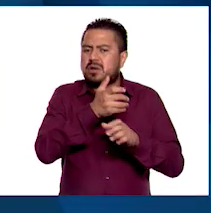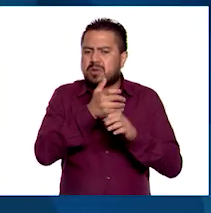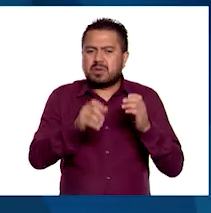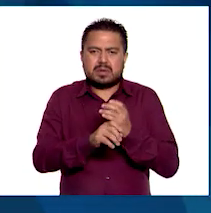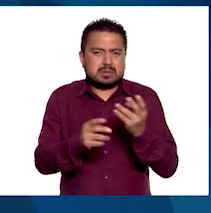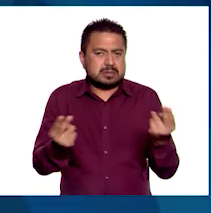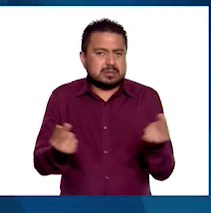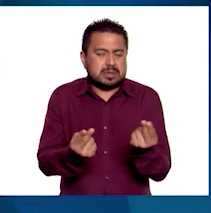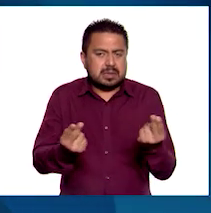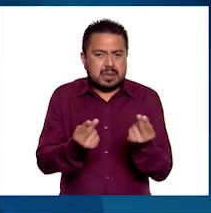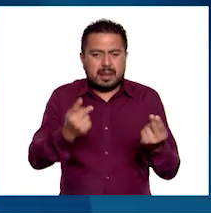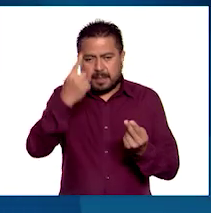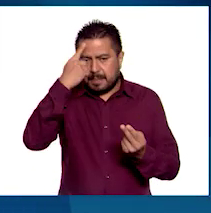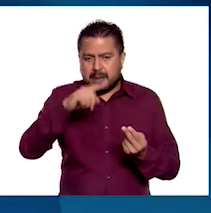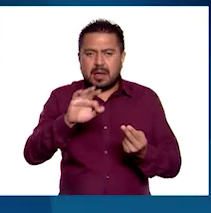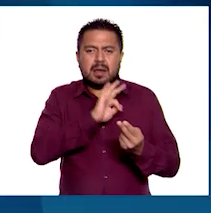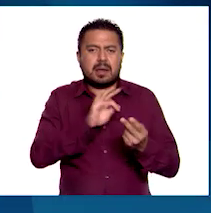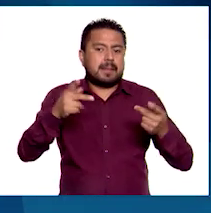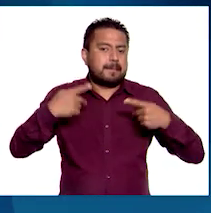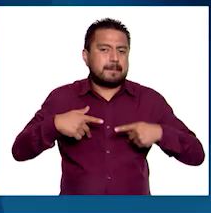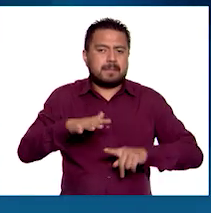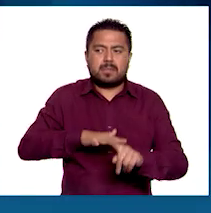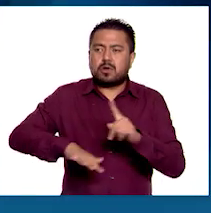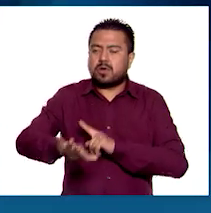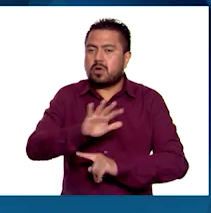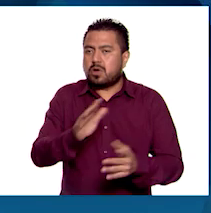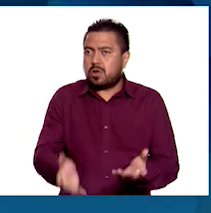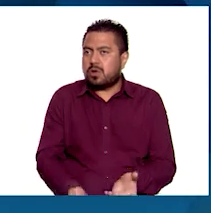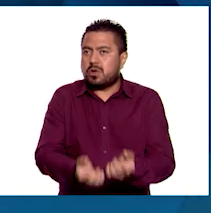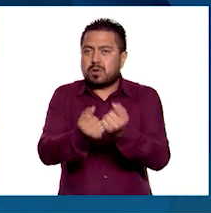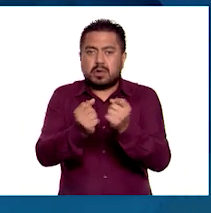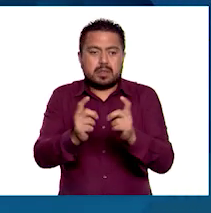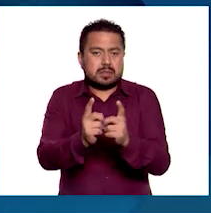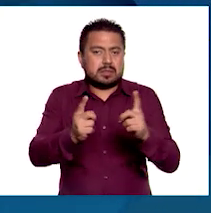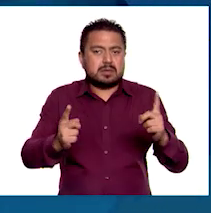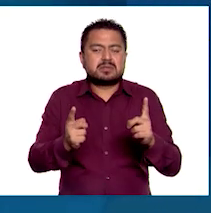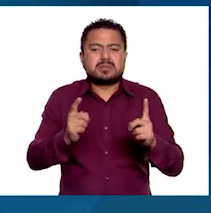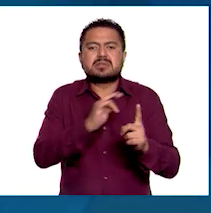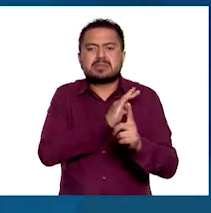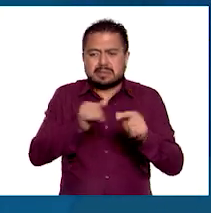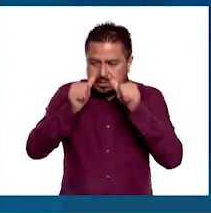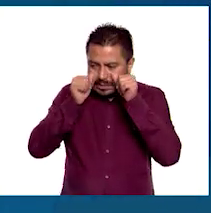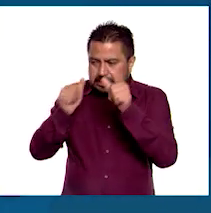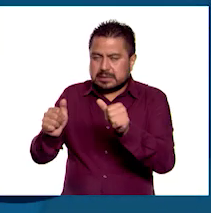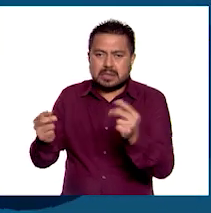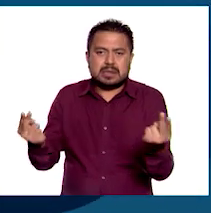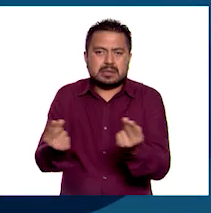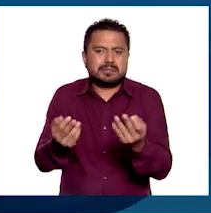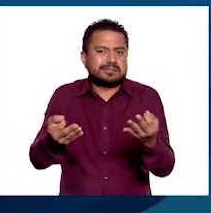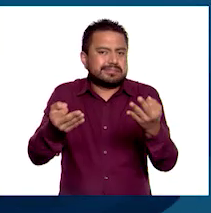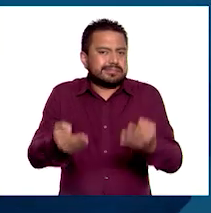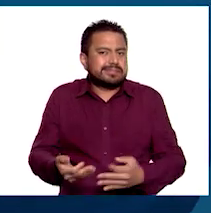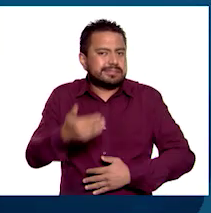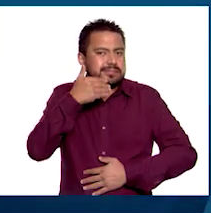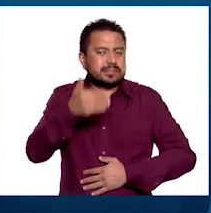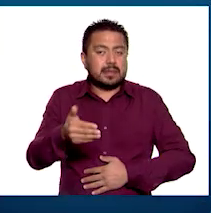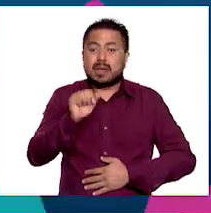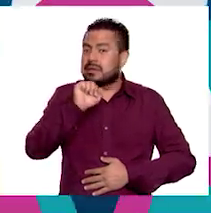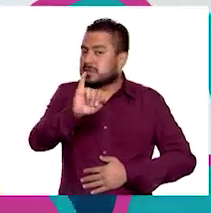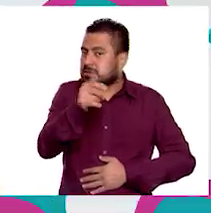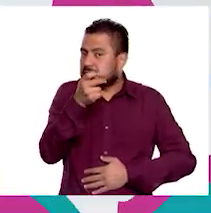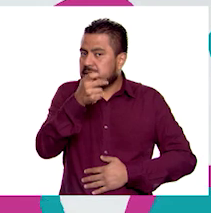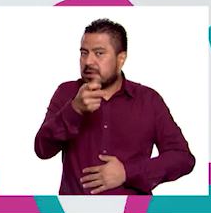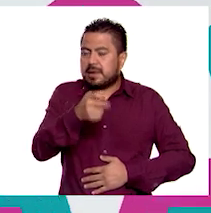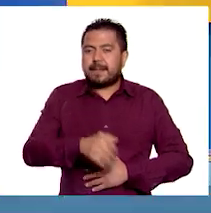necesarias para que la población logre su desarrollo y cubra necesidades de manera digna. Excelente.